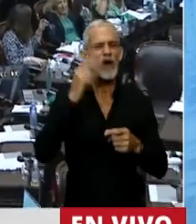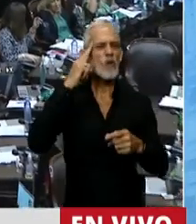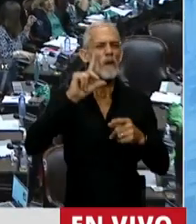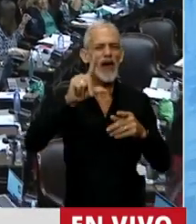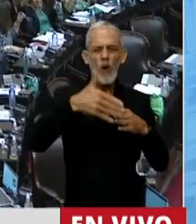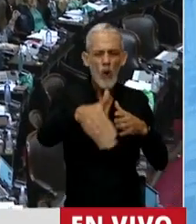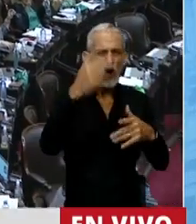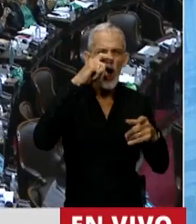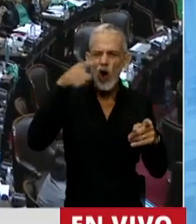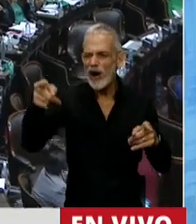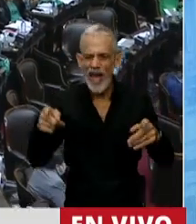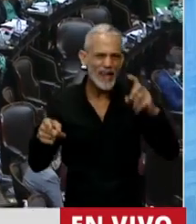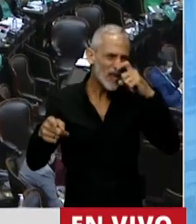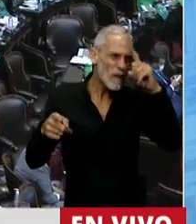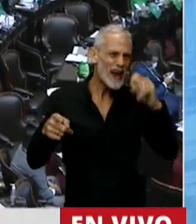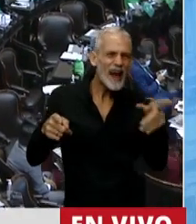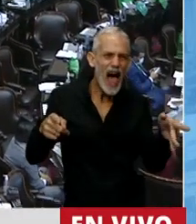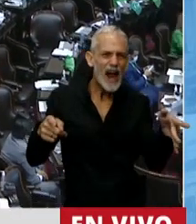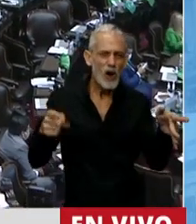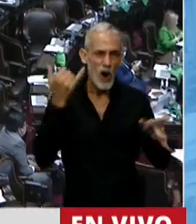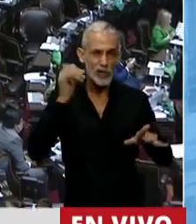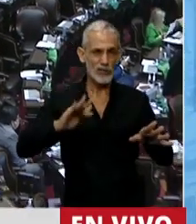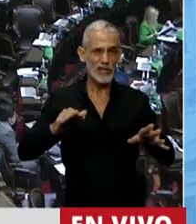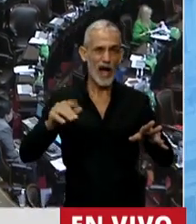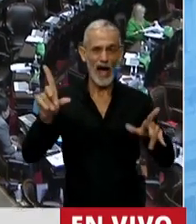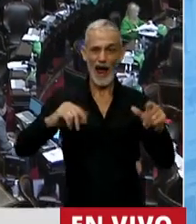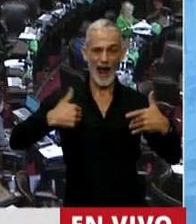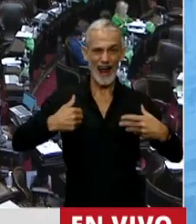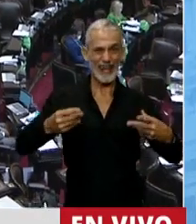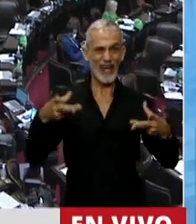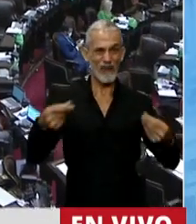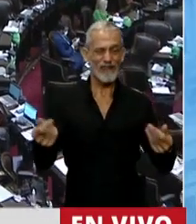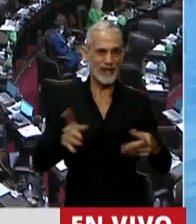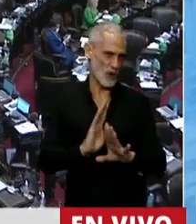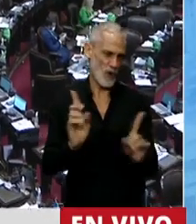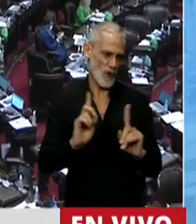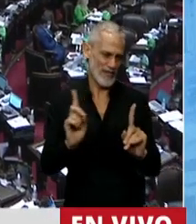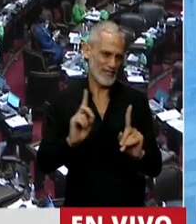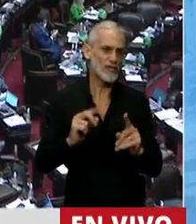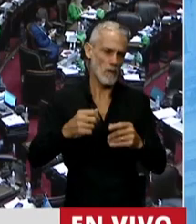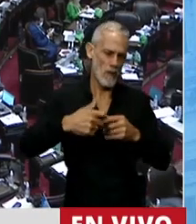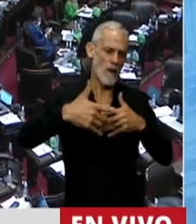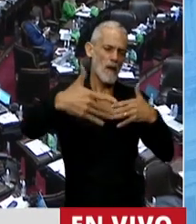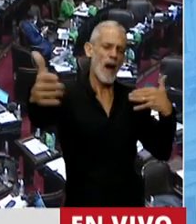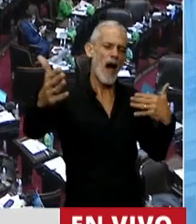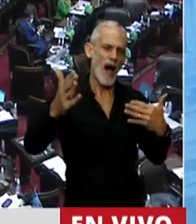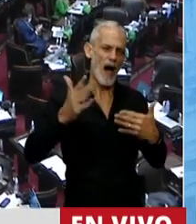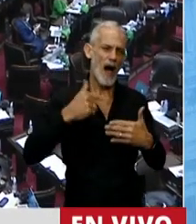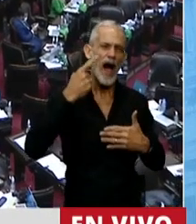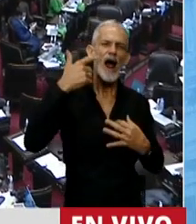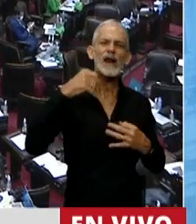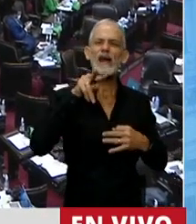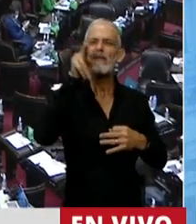de julio, ni en Corrientes, ni en Belgrano. Nuestro país es una extensión mucho mayor y es que hay que ver la realidad en su